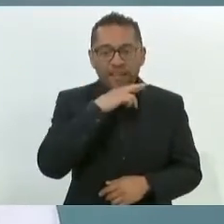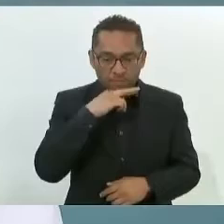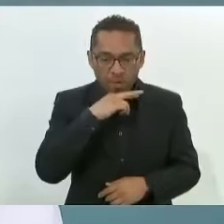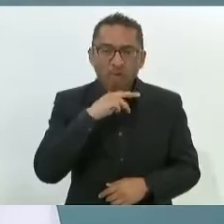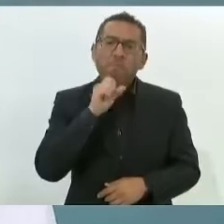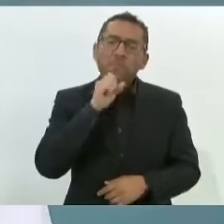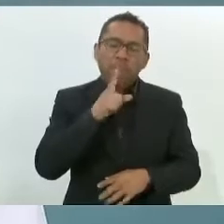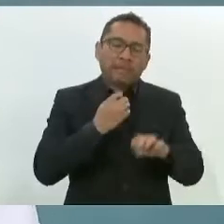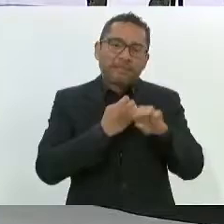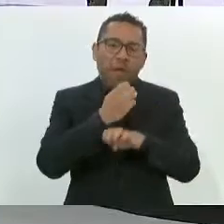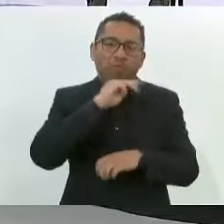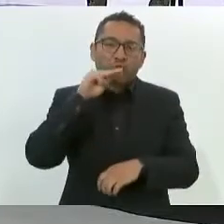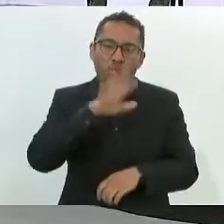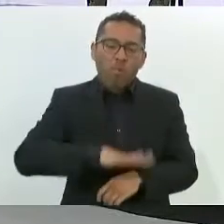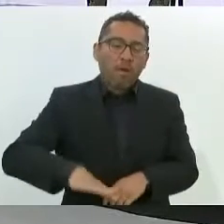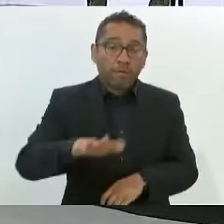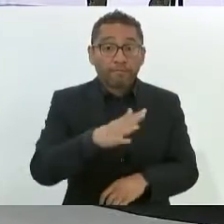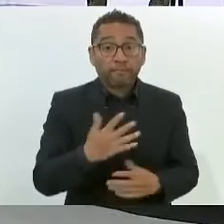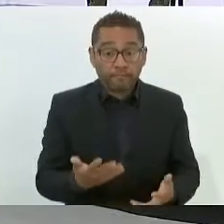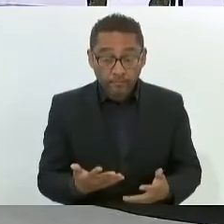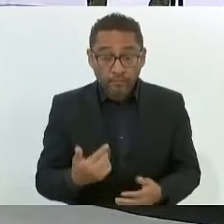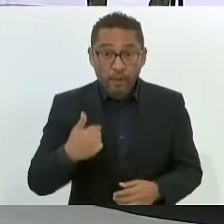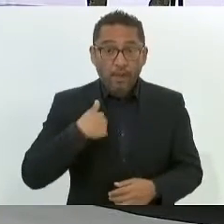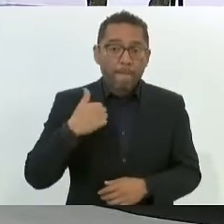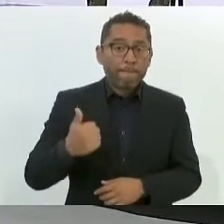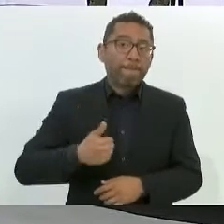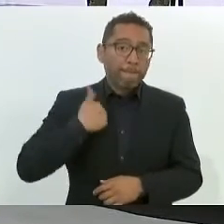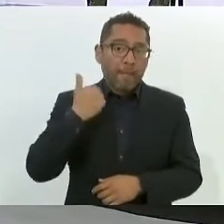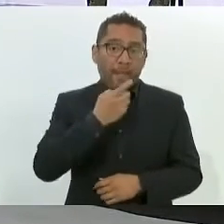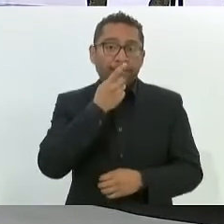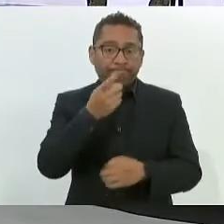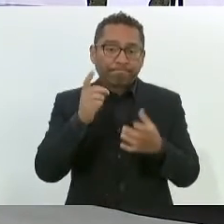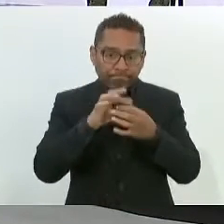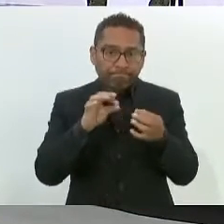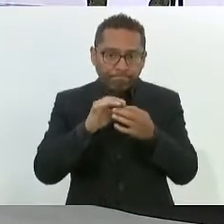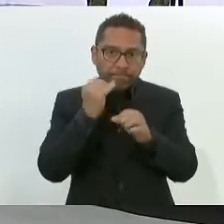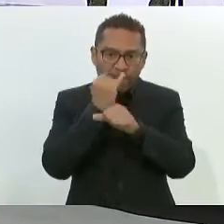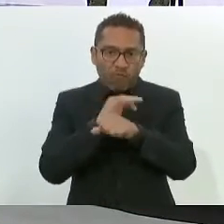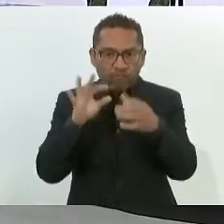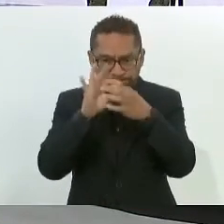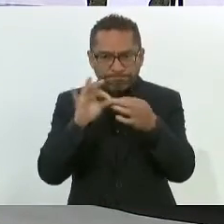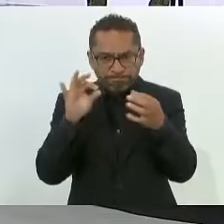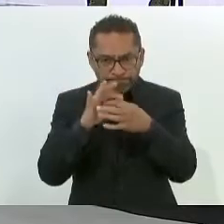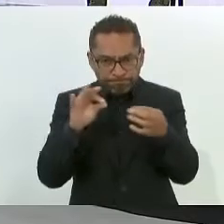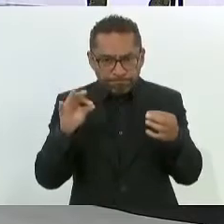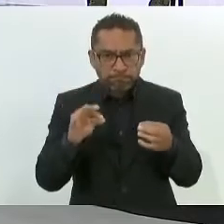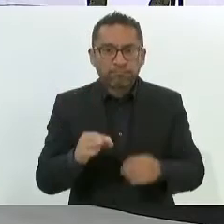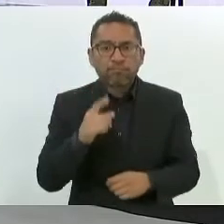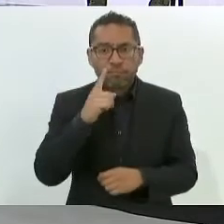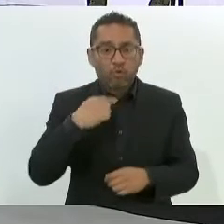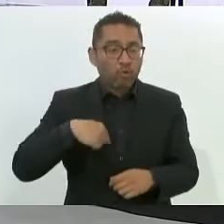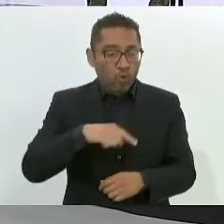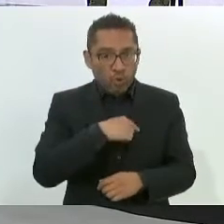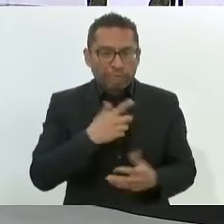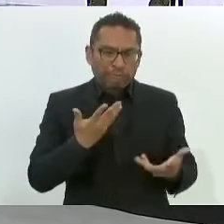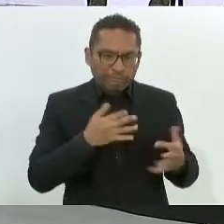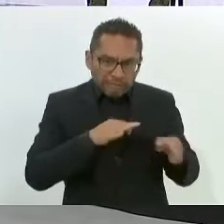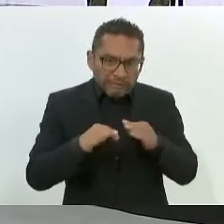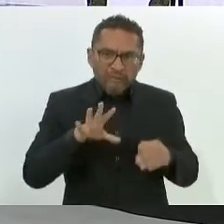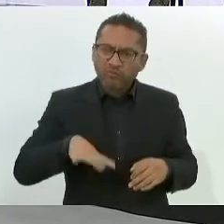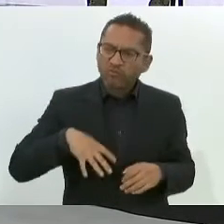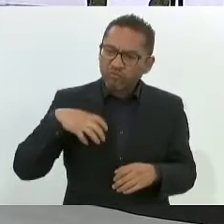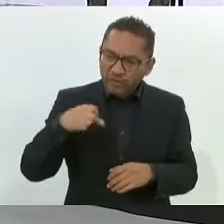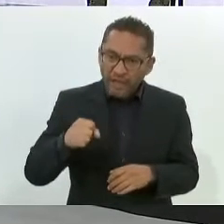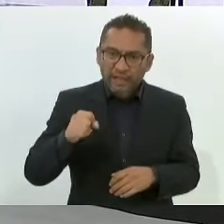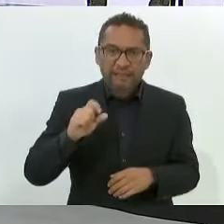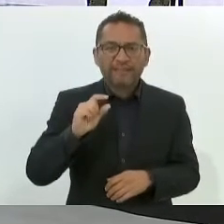de México. Por cierto, aprovecho también, señor presidente, para informarle, hemos hecho un gran esfuerzo, le compartí hace